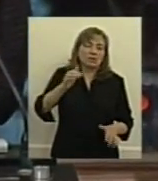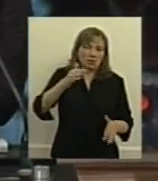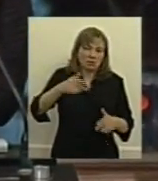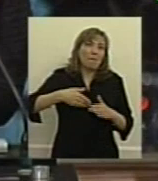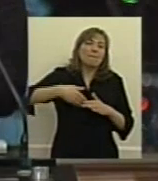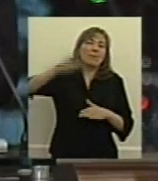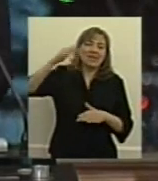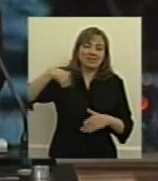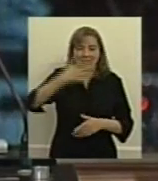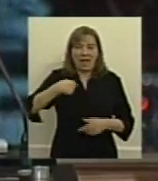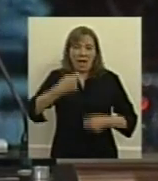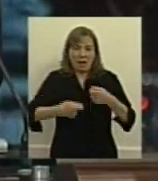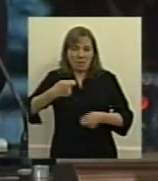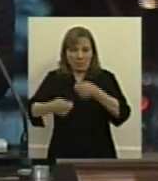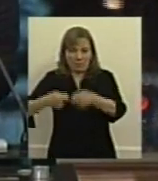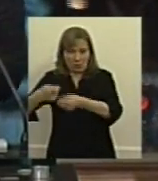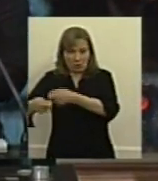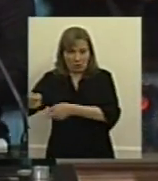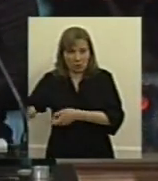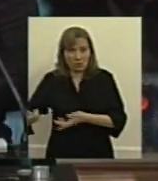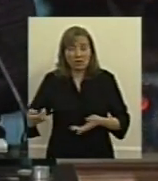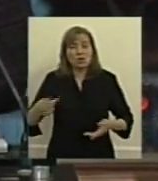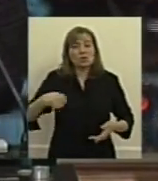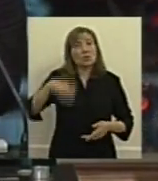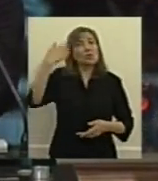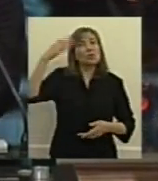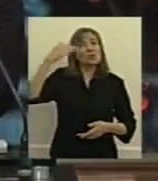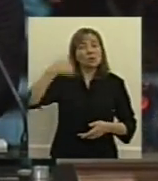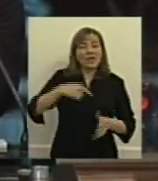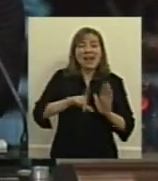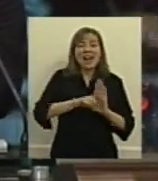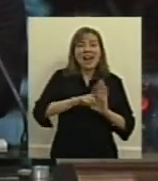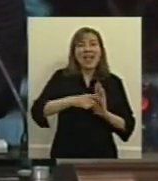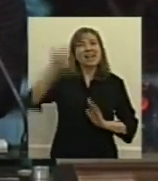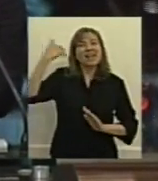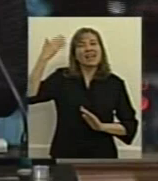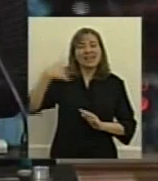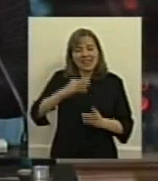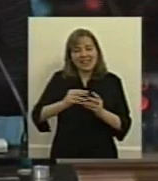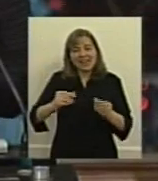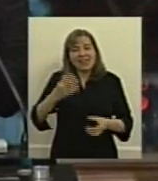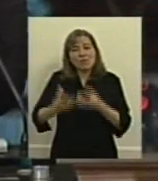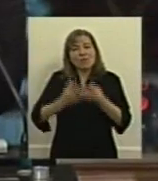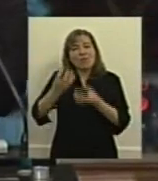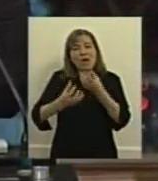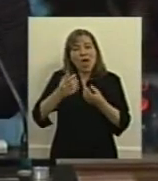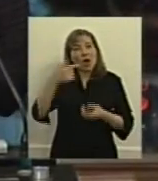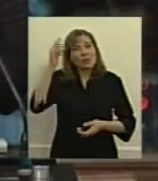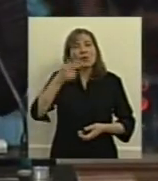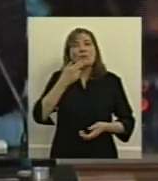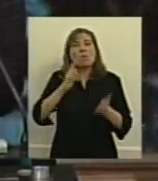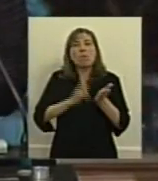reciben de aportes por lo cual nos vamos a acordar un poco cuando sacamos la ley aquella famosa de tierra del fuego que decían que iban a aumentar los impuestos